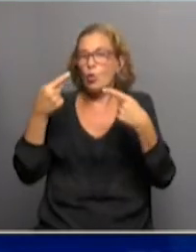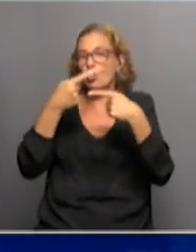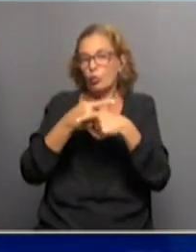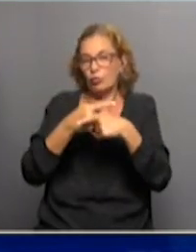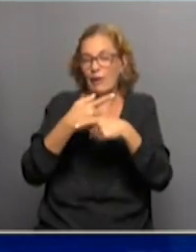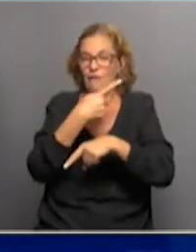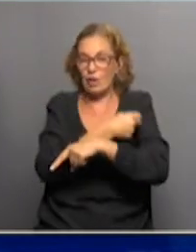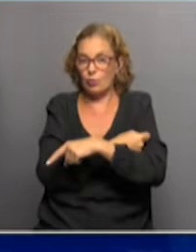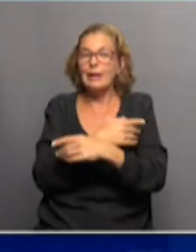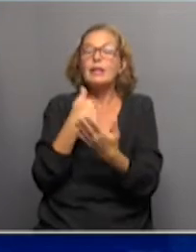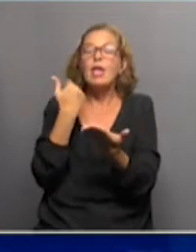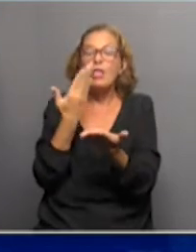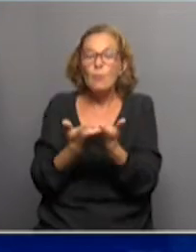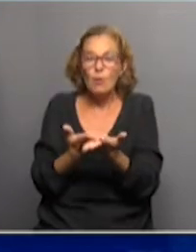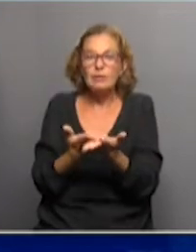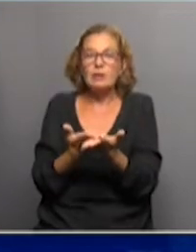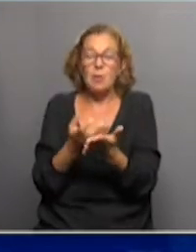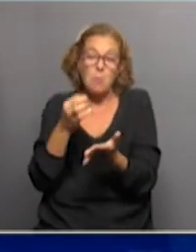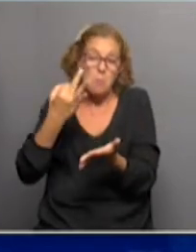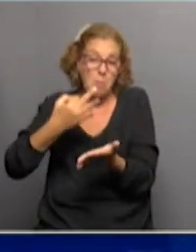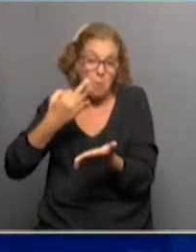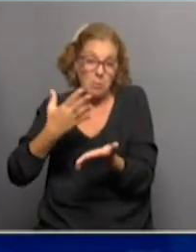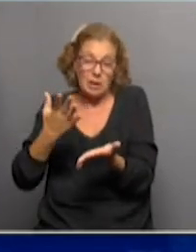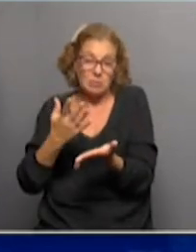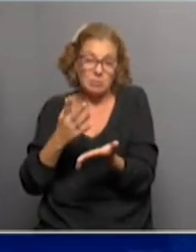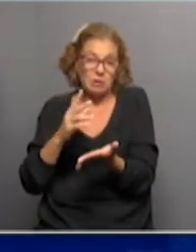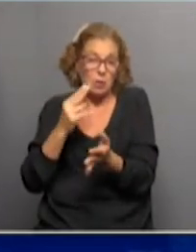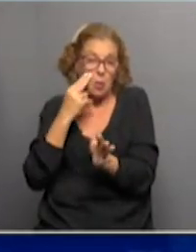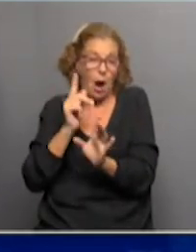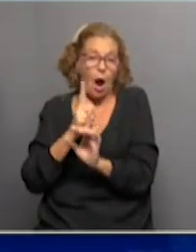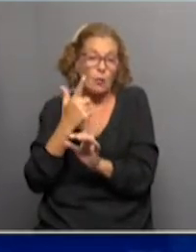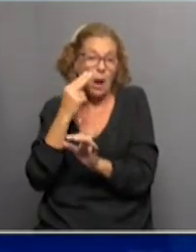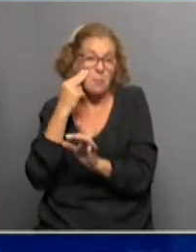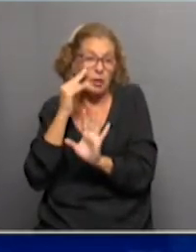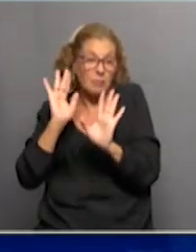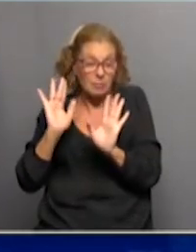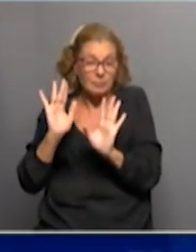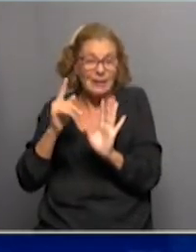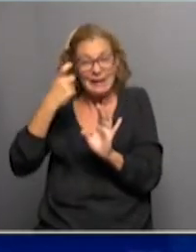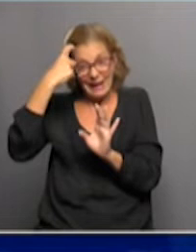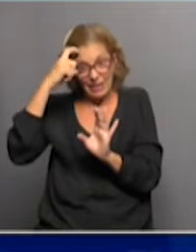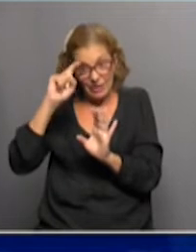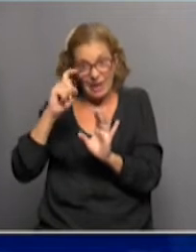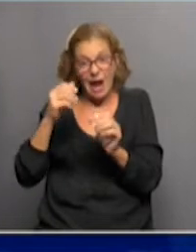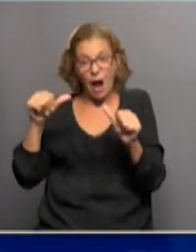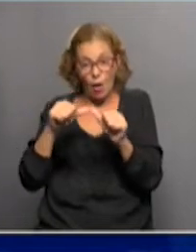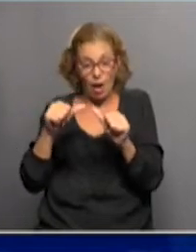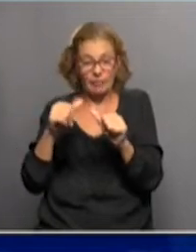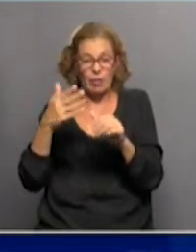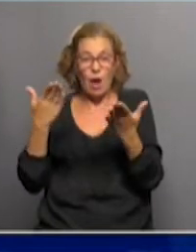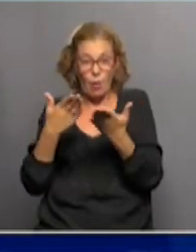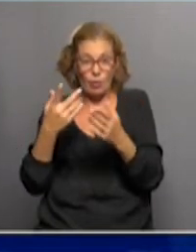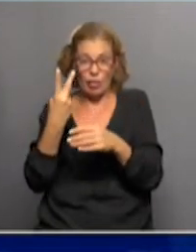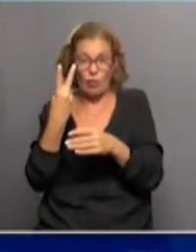vacunas y que se demuestre que la eficacia no baja, la idea es hacerlo de esta manera, como